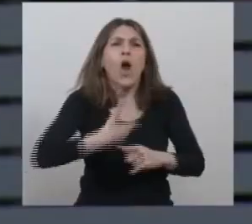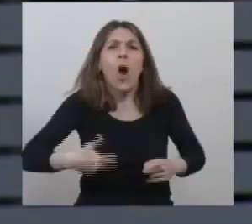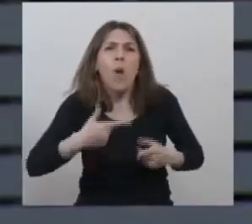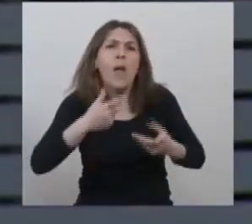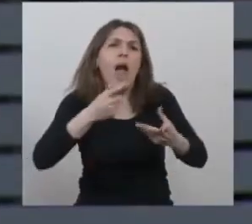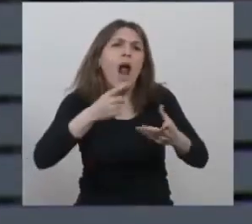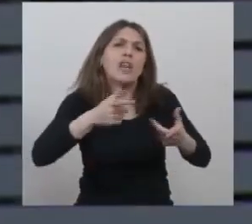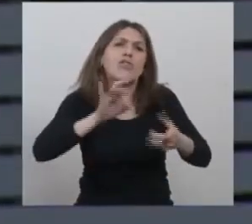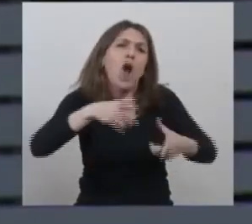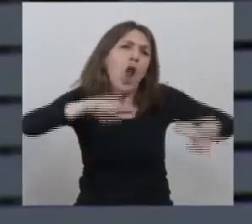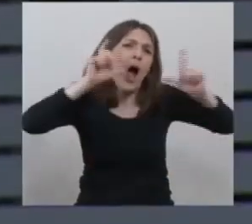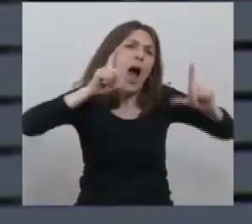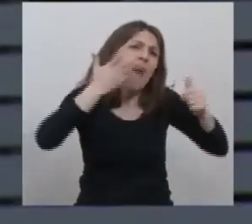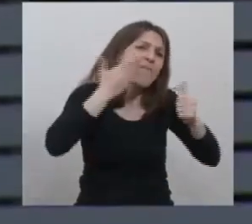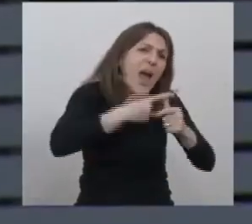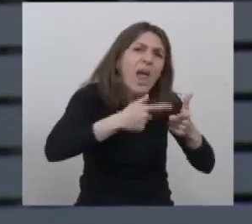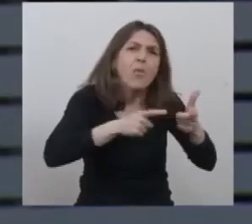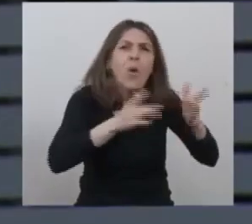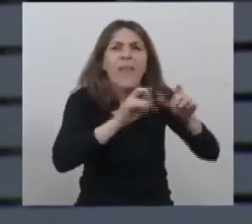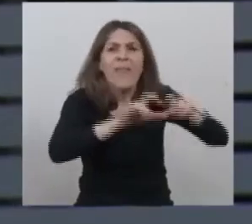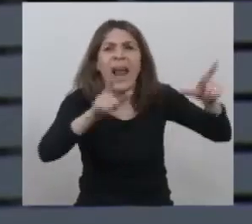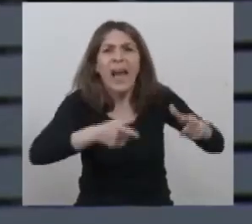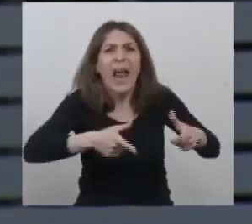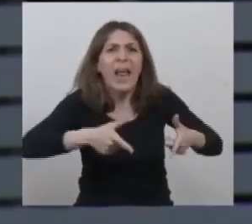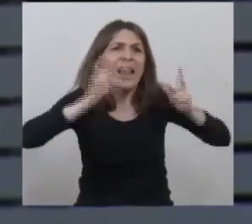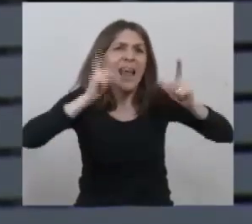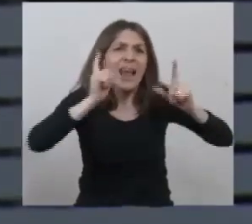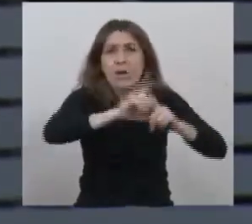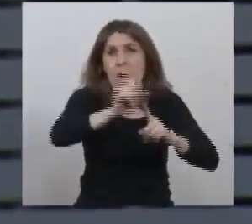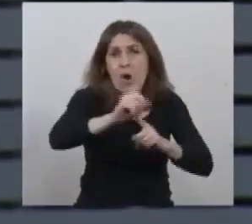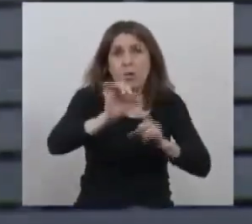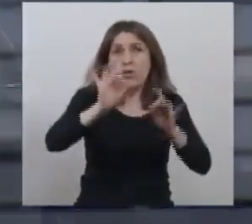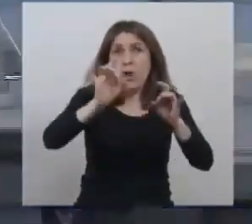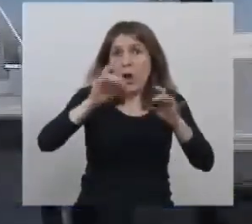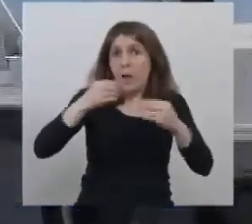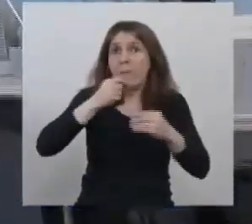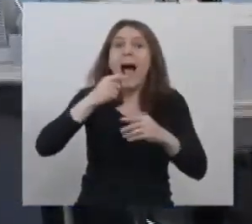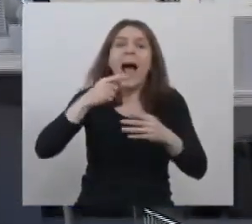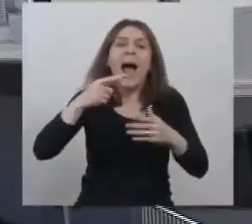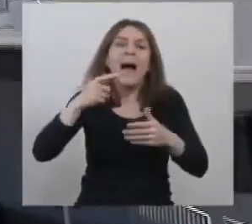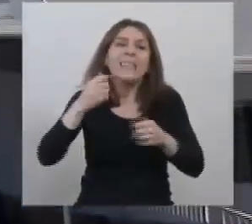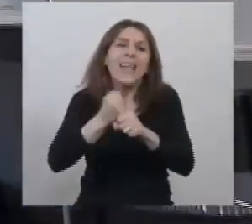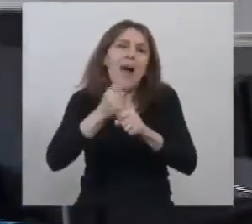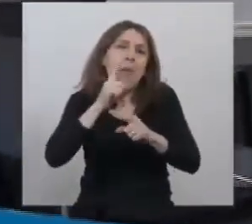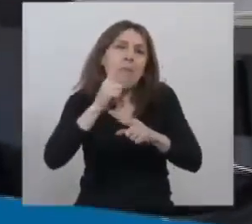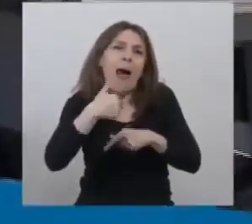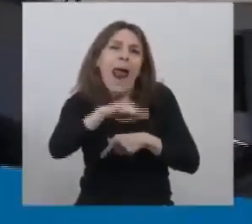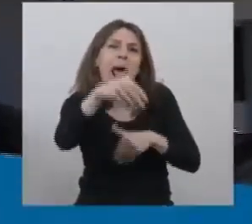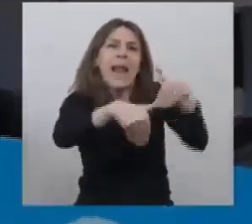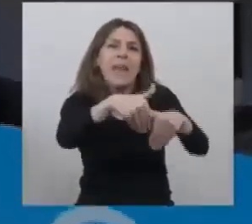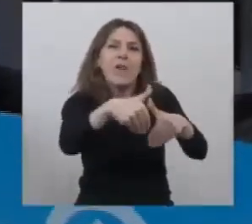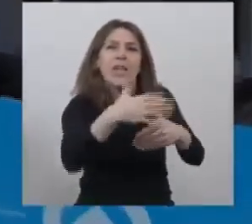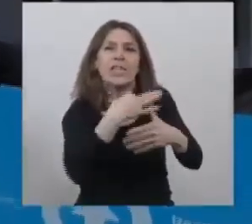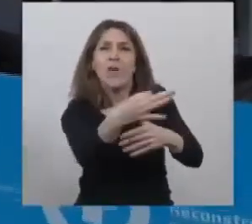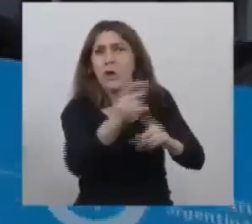las redes sociales, ni para las próximas elecciones, si esto va a quedar para las próximas generaciones.